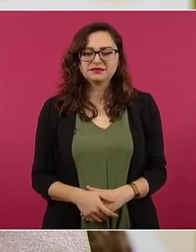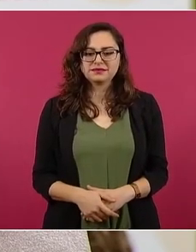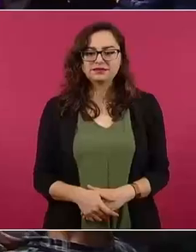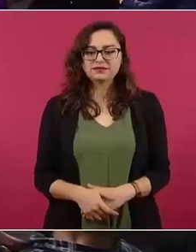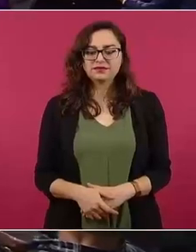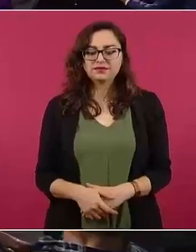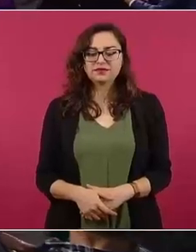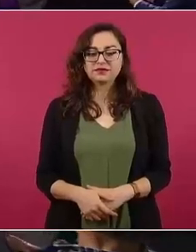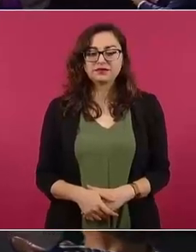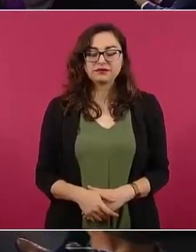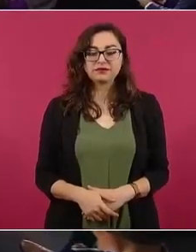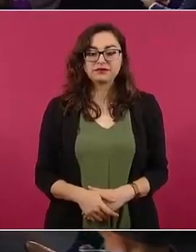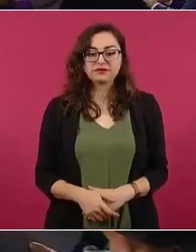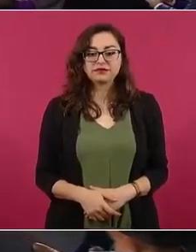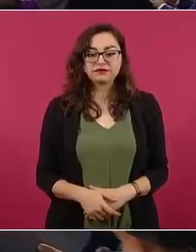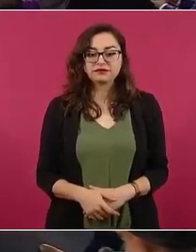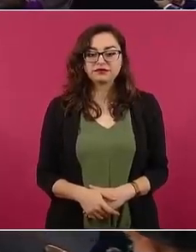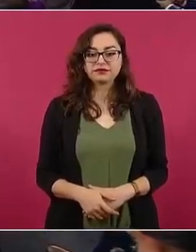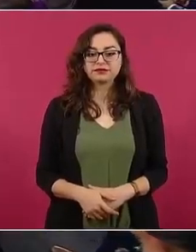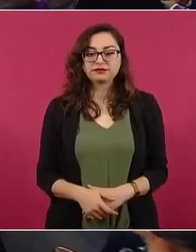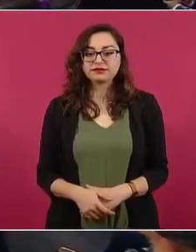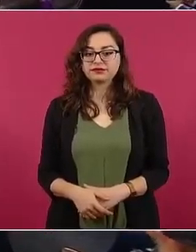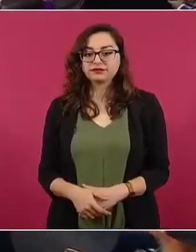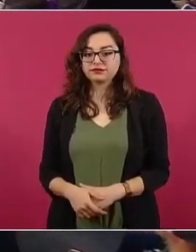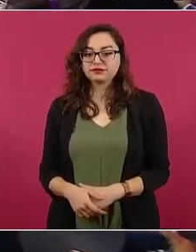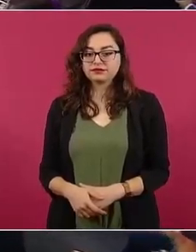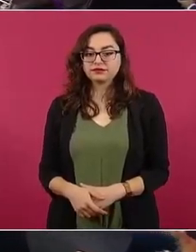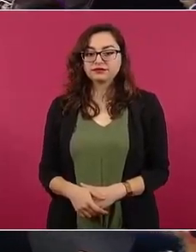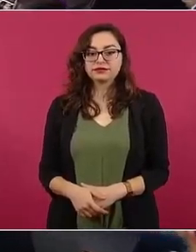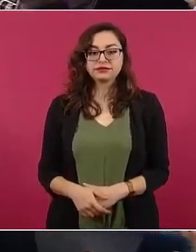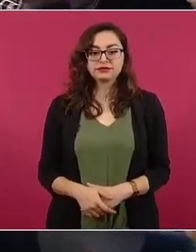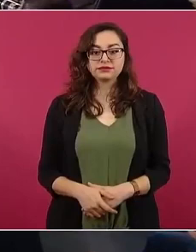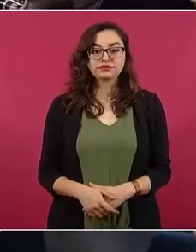ya ni en los restaurantes,